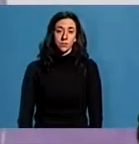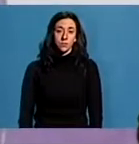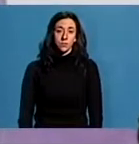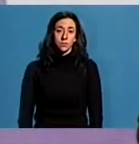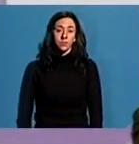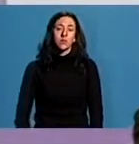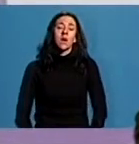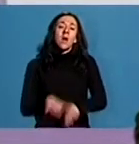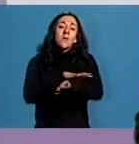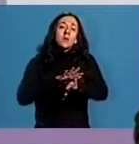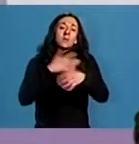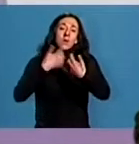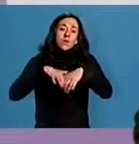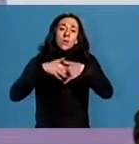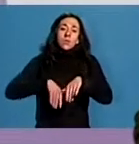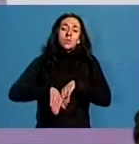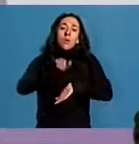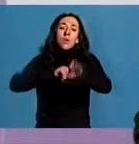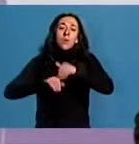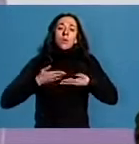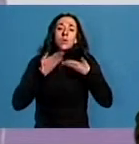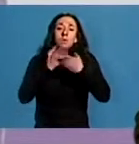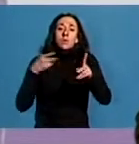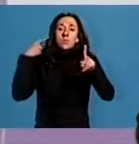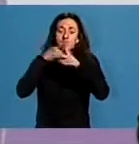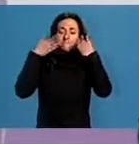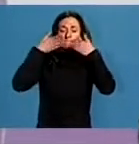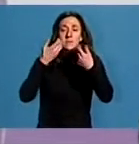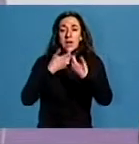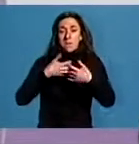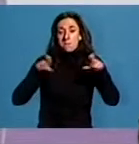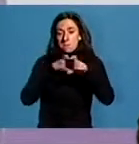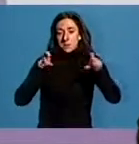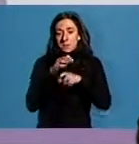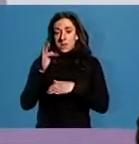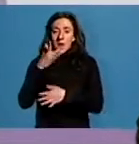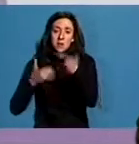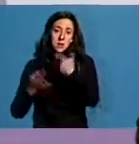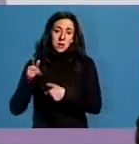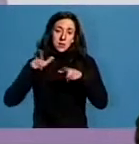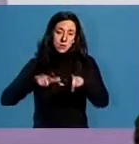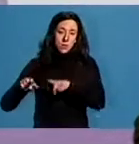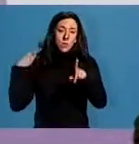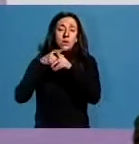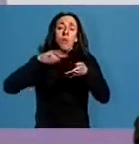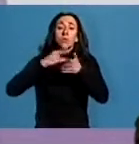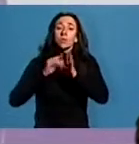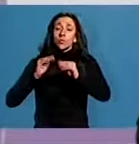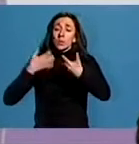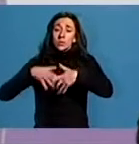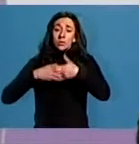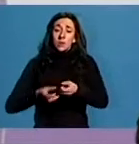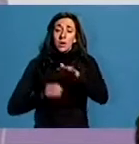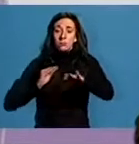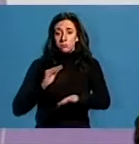O Ministerio de Industria convocou unhas axudas dirixidas as empresas e as administracións locais para financiar os seus proxectos industriais para